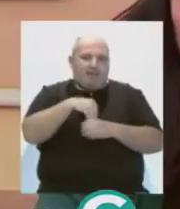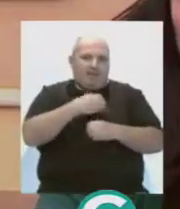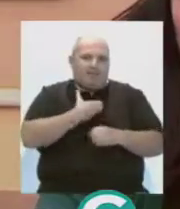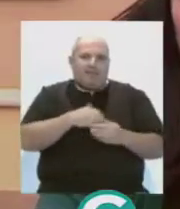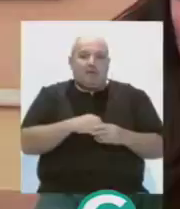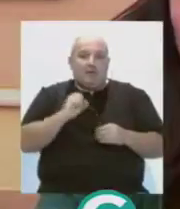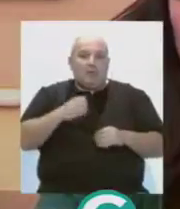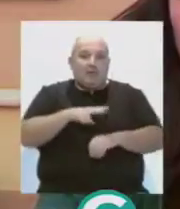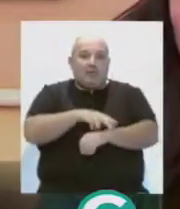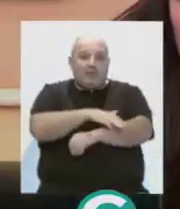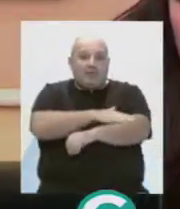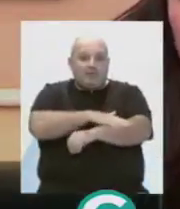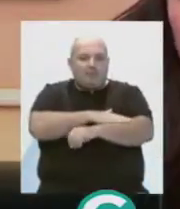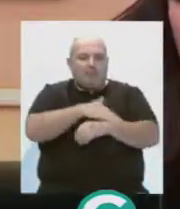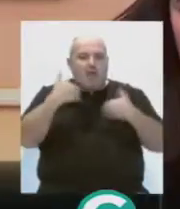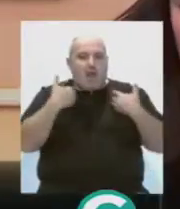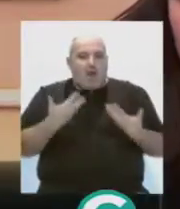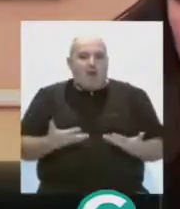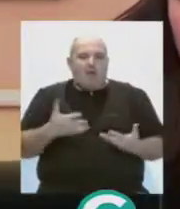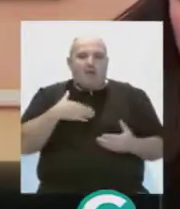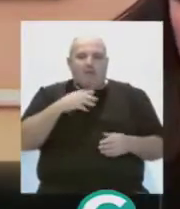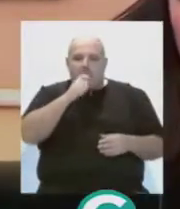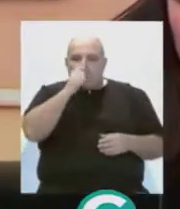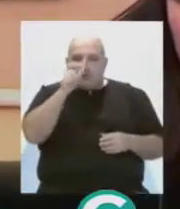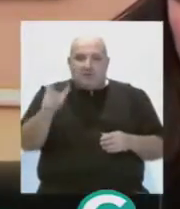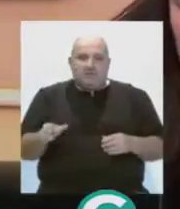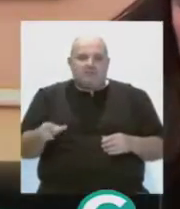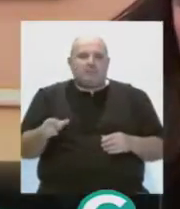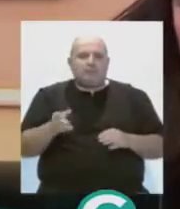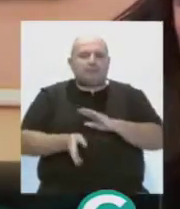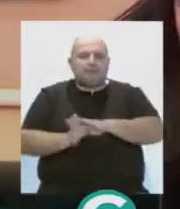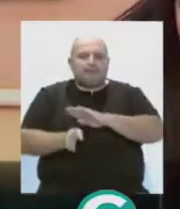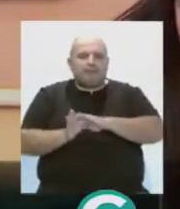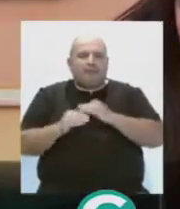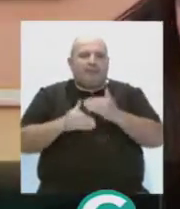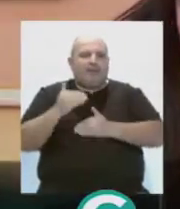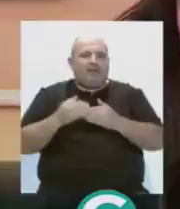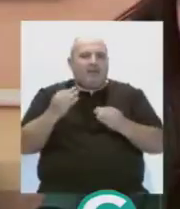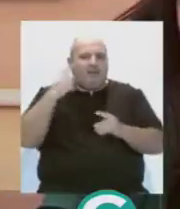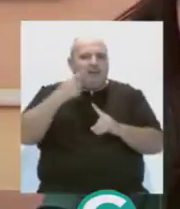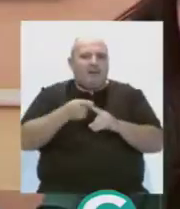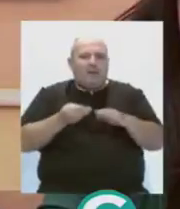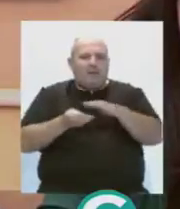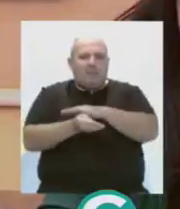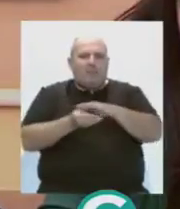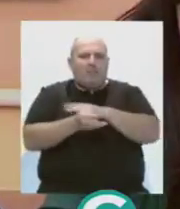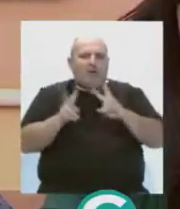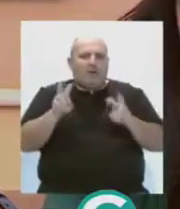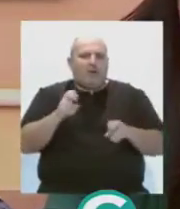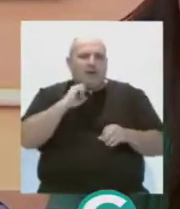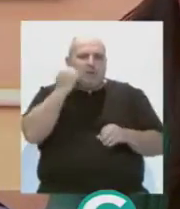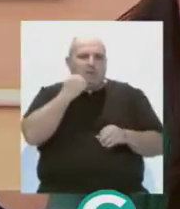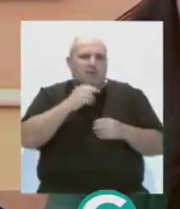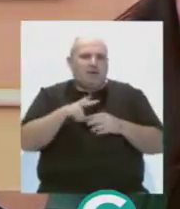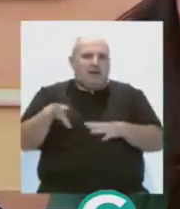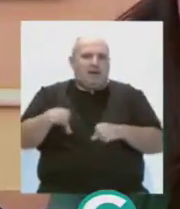La subdelegación del Gobierno gobernada ahora por el Partido Socialista sigue adelante con un nuevo recurso sobre el tema de la